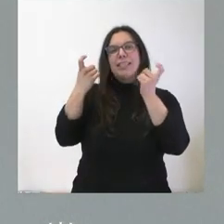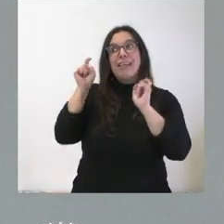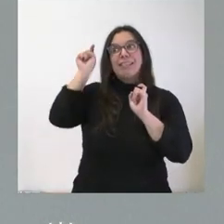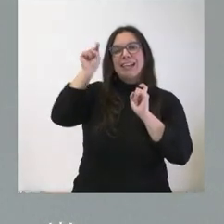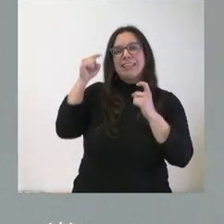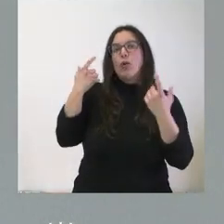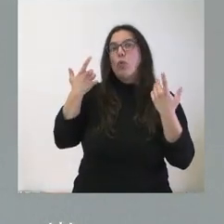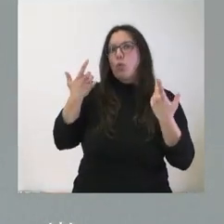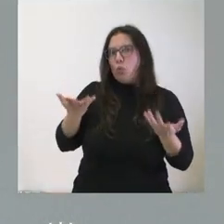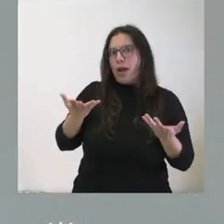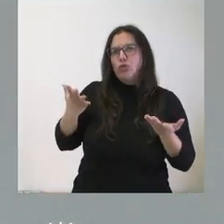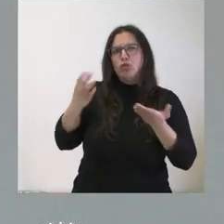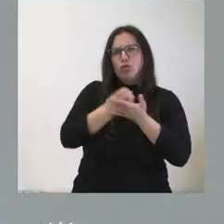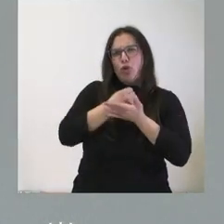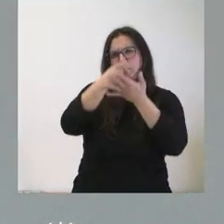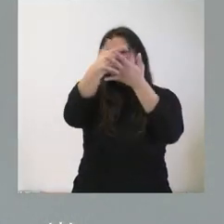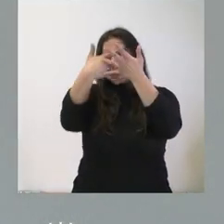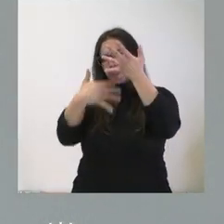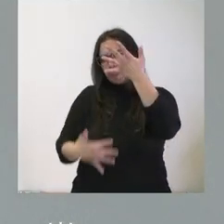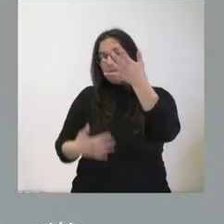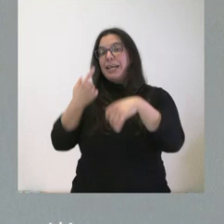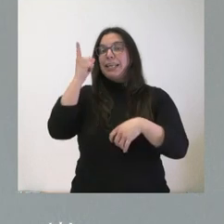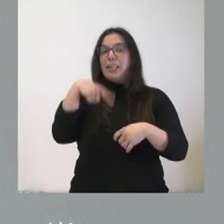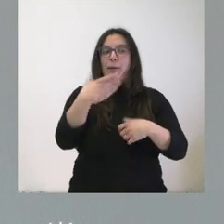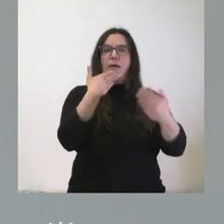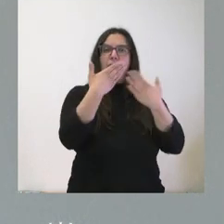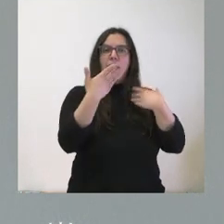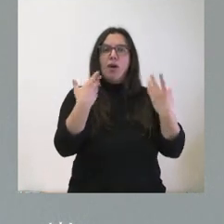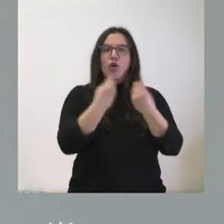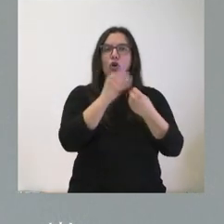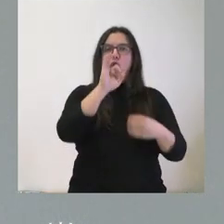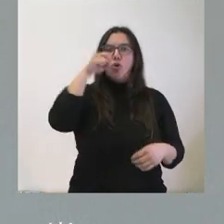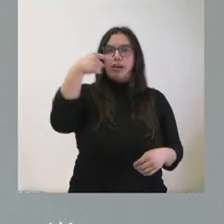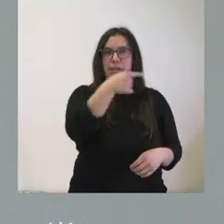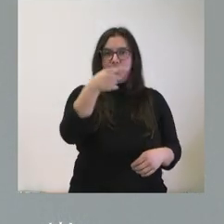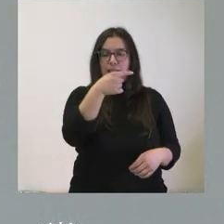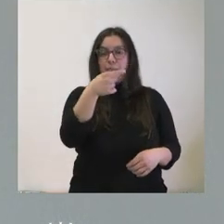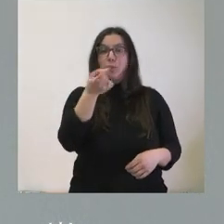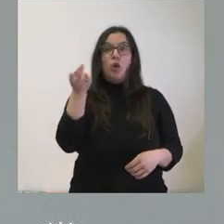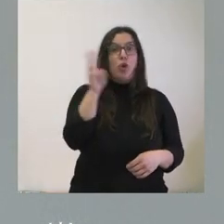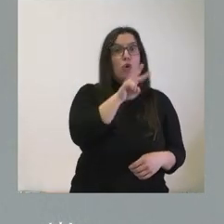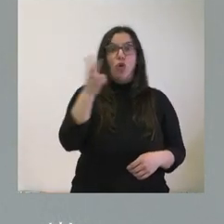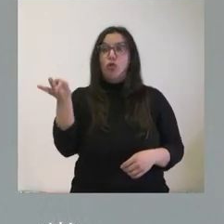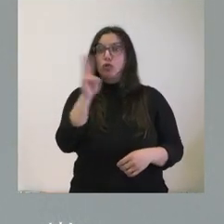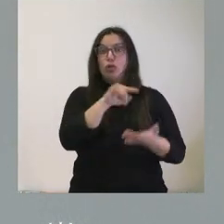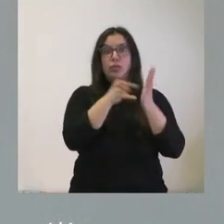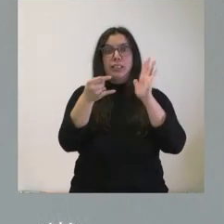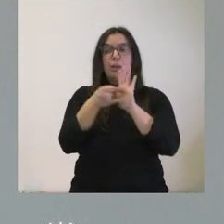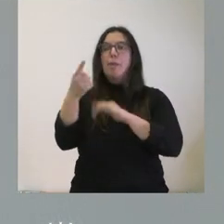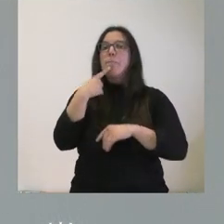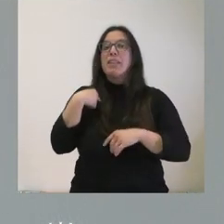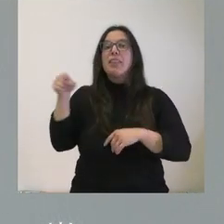y también lo estamos haciendo con las ONGs. Van a ser estos dos mecanismos los que nos determinen